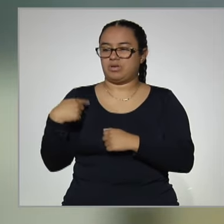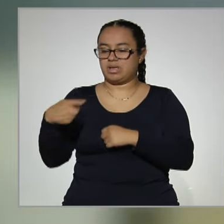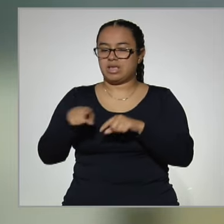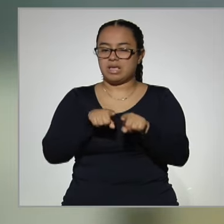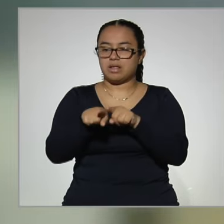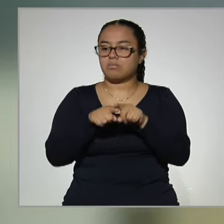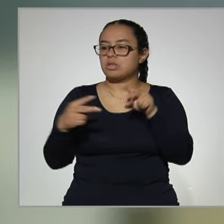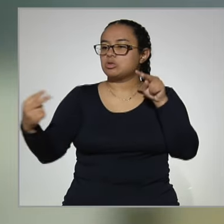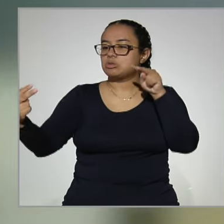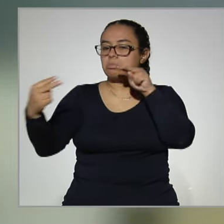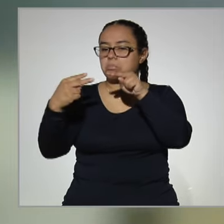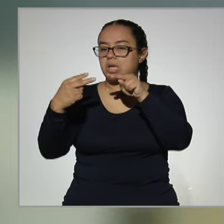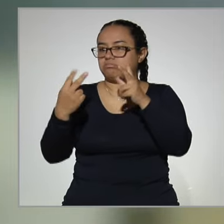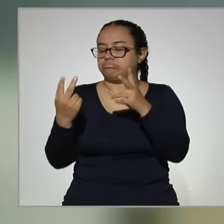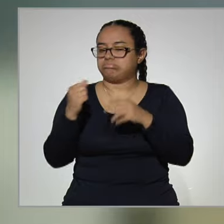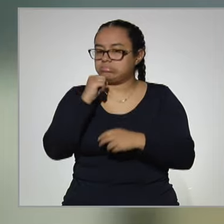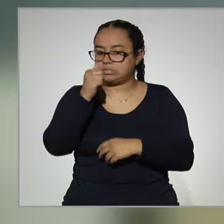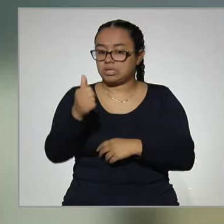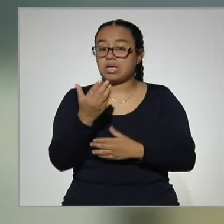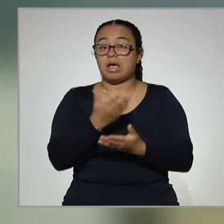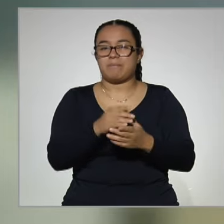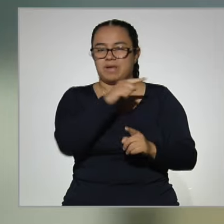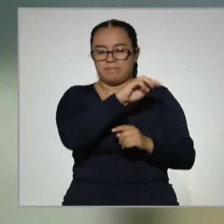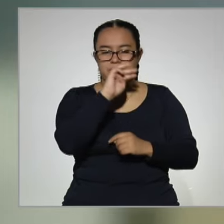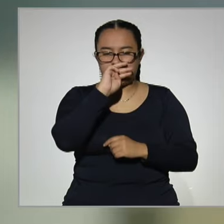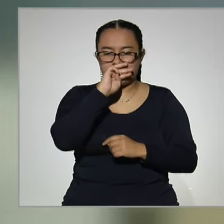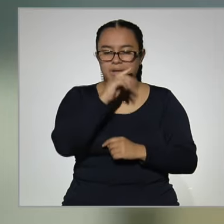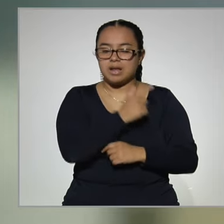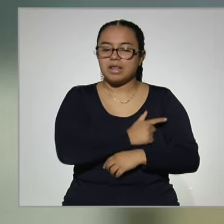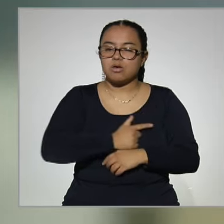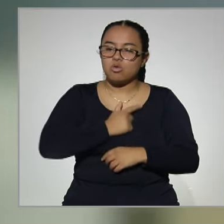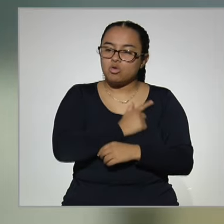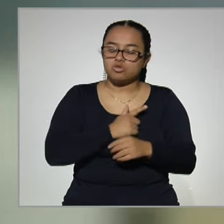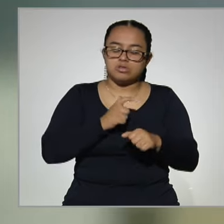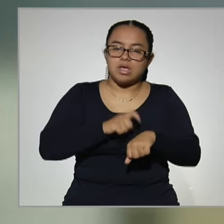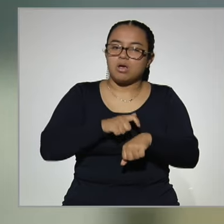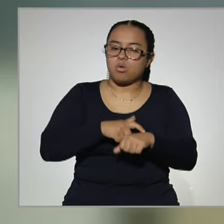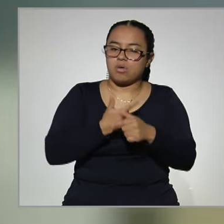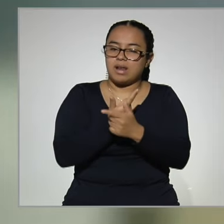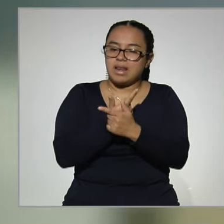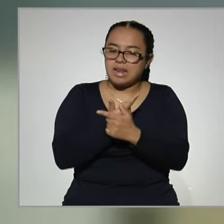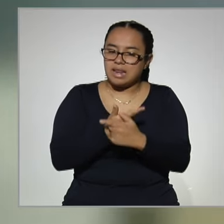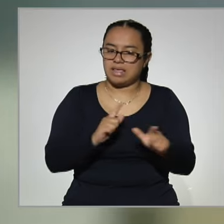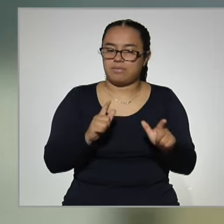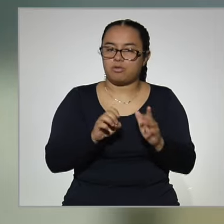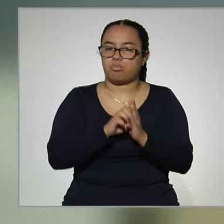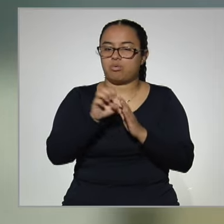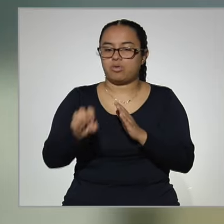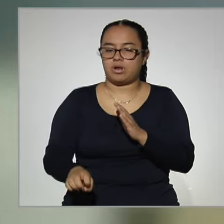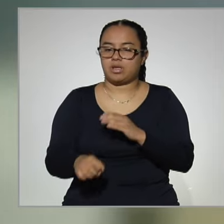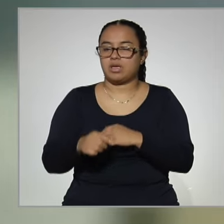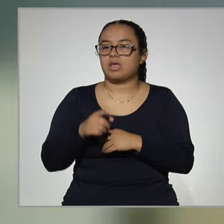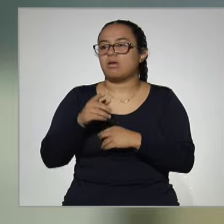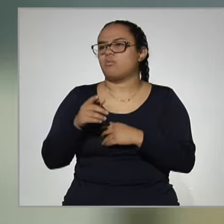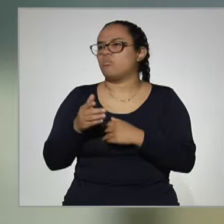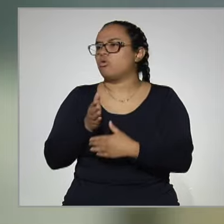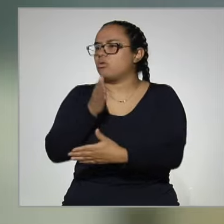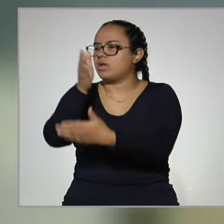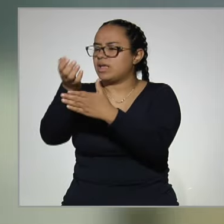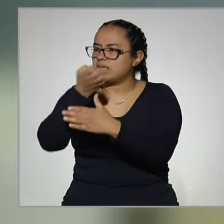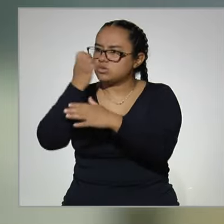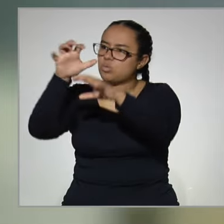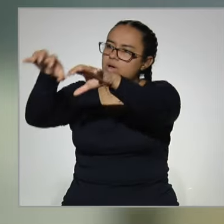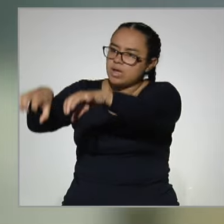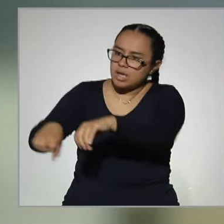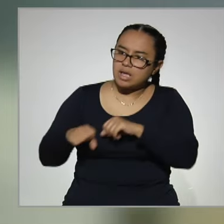nos íbamos a ver y aparte a ella le gustaba como tener esa disponibilidad de tiempo de tiempo lo menos ir por nosotros a la escuela o irnos a